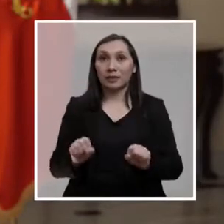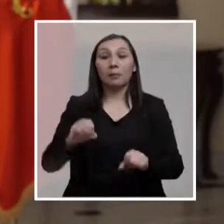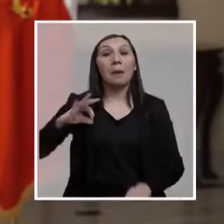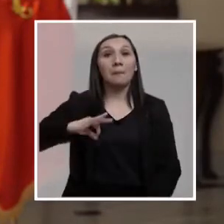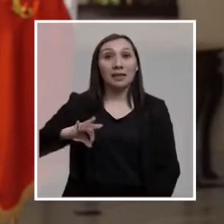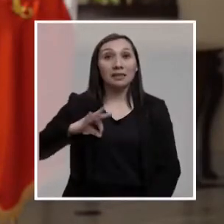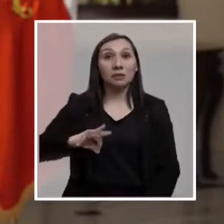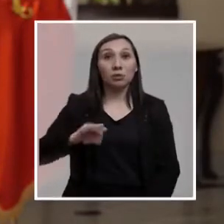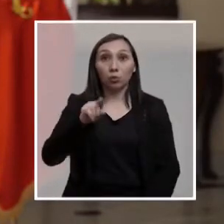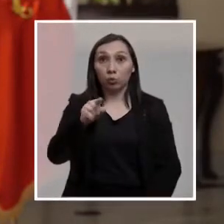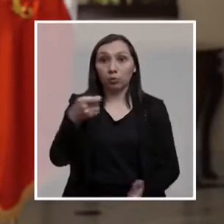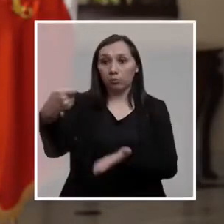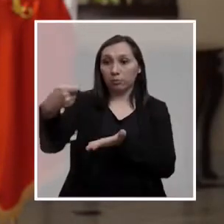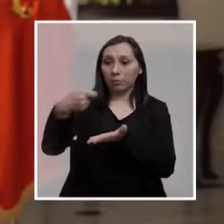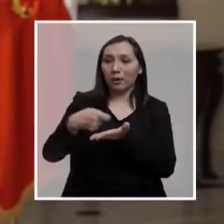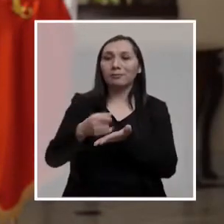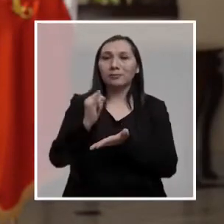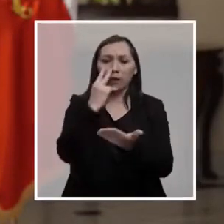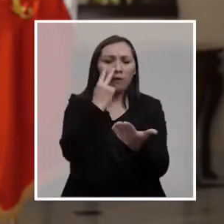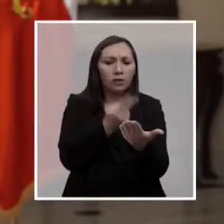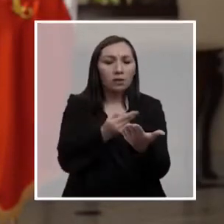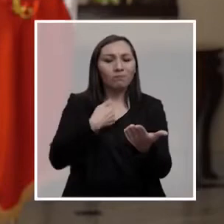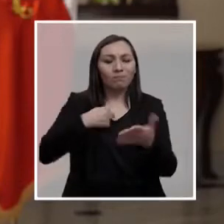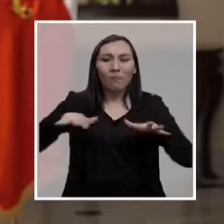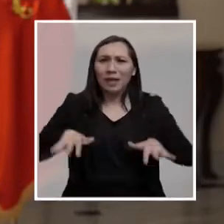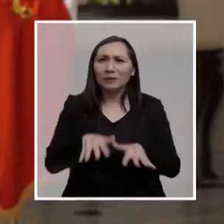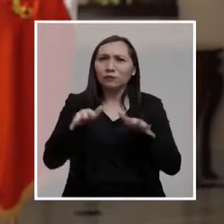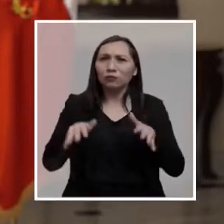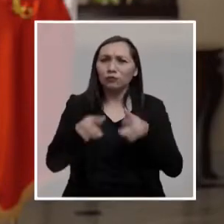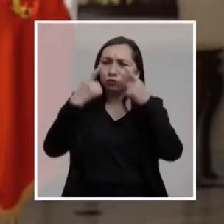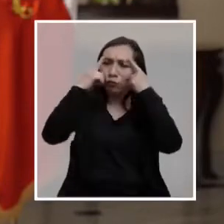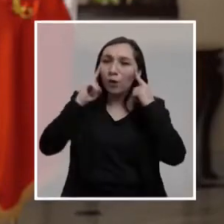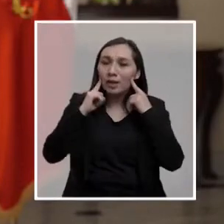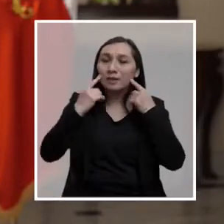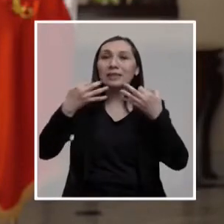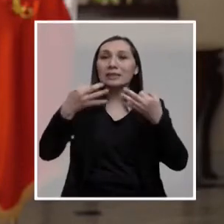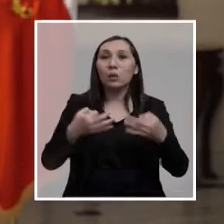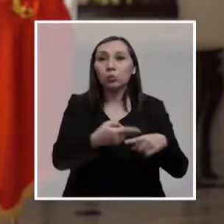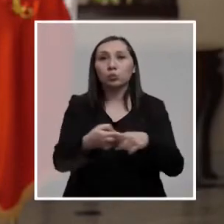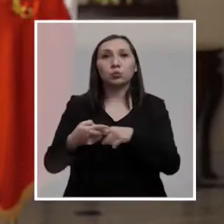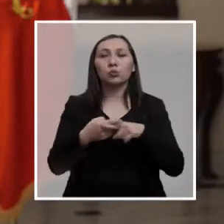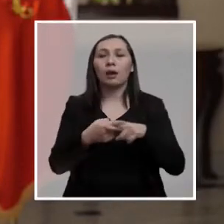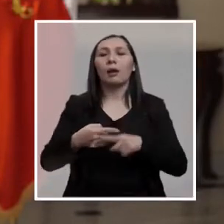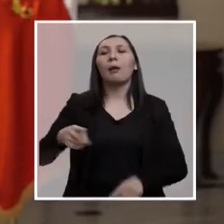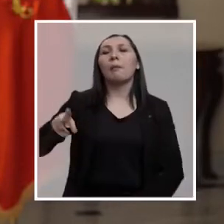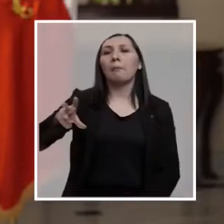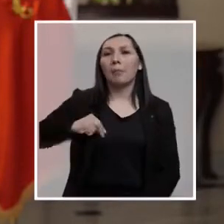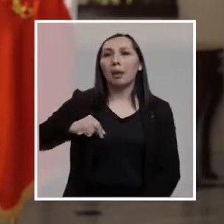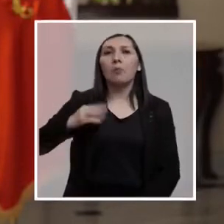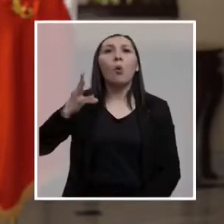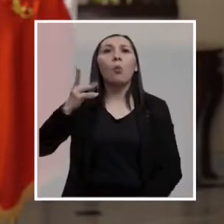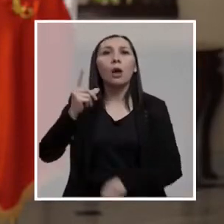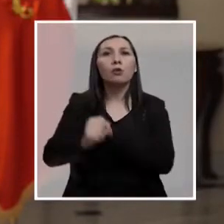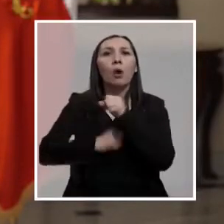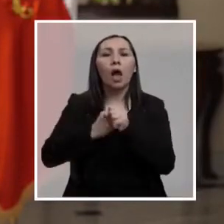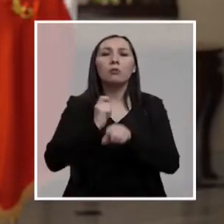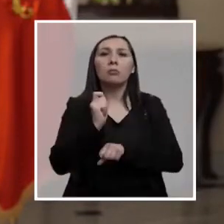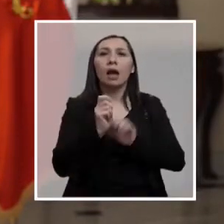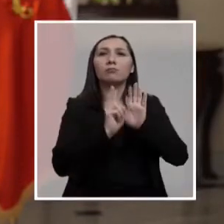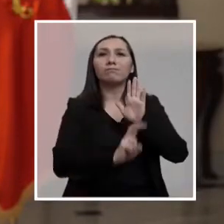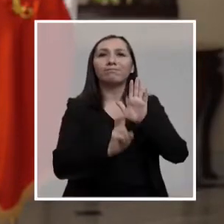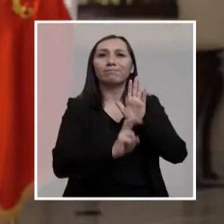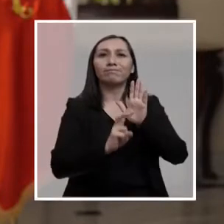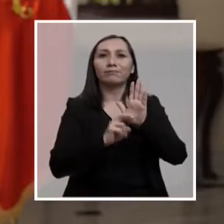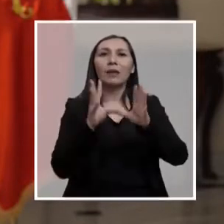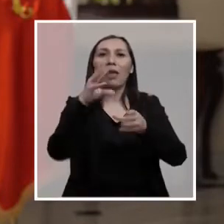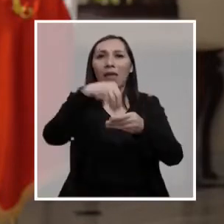la pensión que recibas sí reflejará tu esfuerzo, porque el seguro social premiará la cantidad de años cotizados en el sistema.